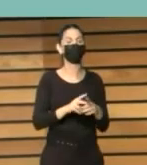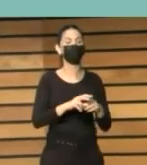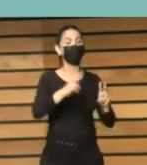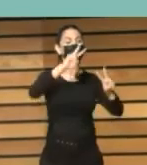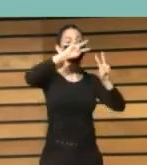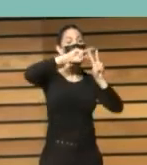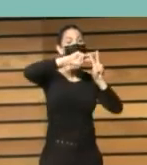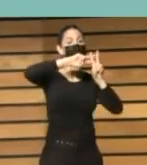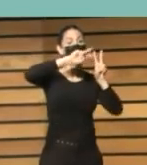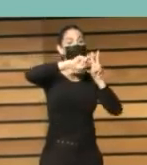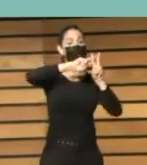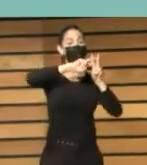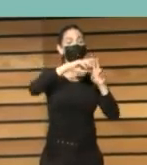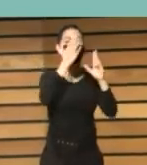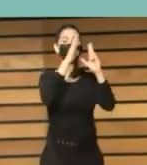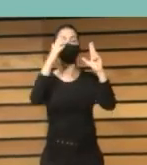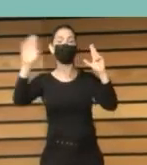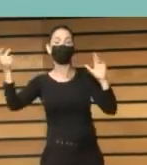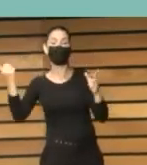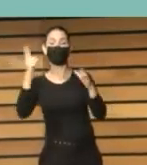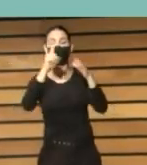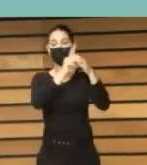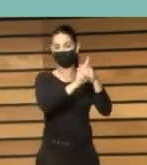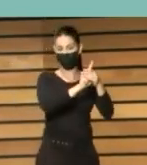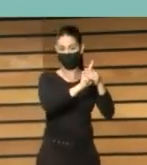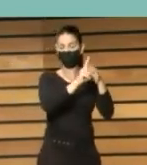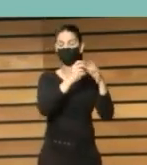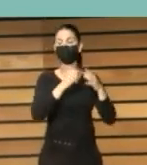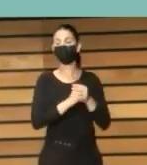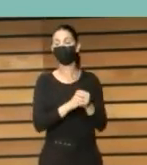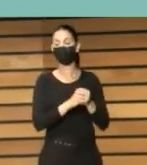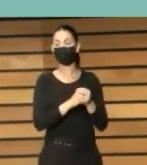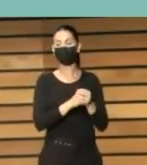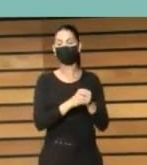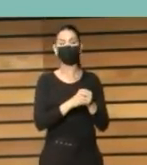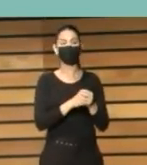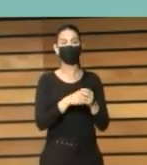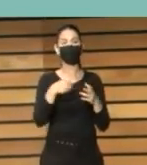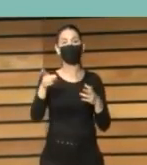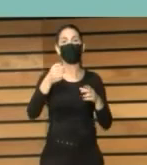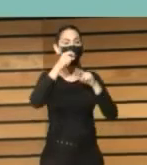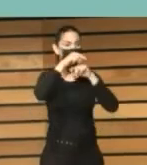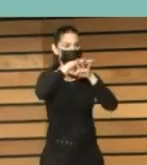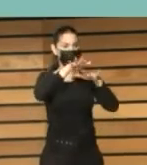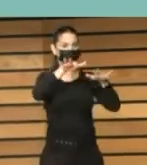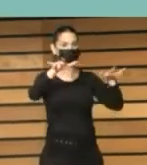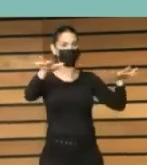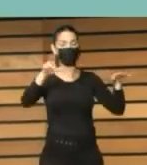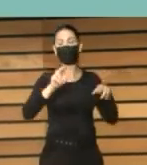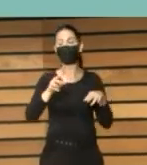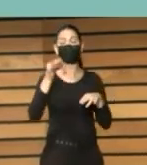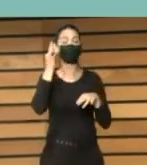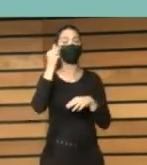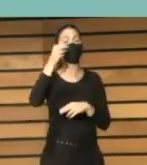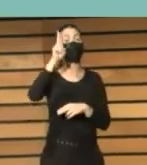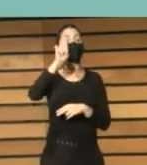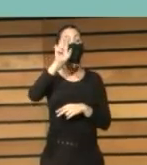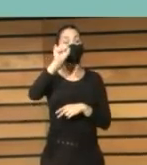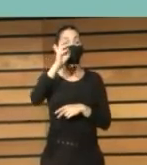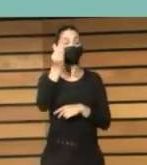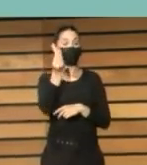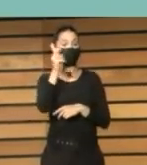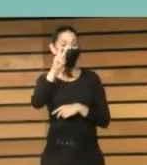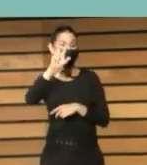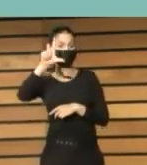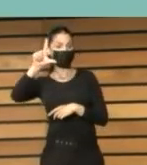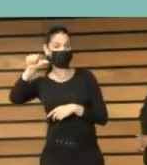inclusiva y el hashtag del Congreso que Raquel nos ha ayudado a difundir y ahí podéis también contarnos estaría muy bien